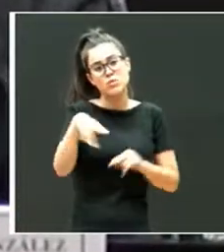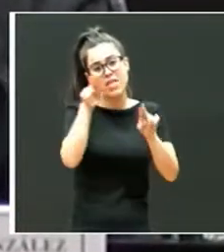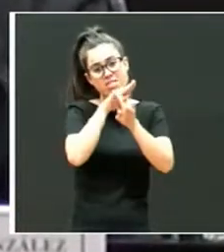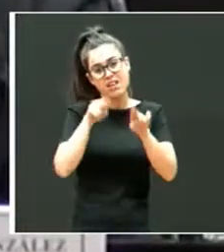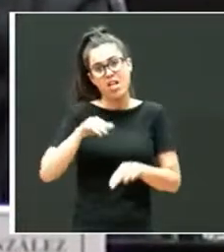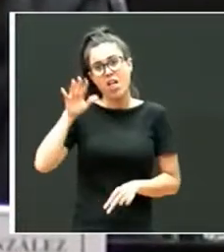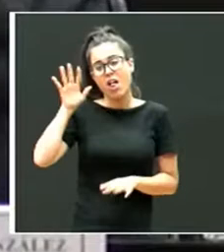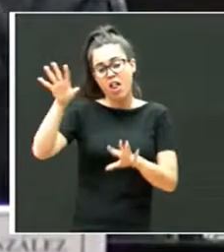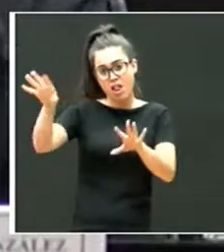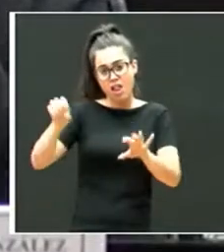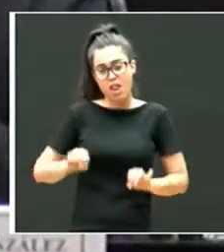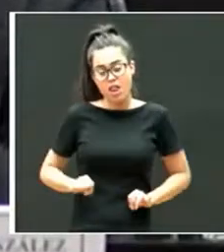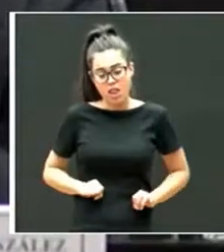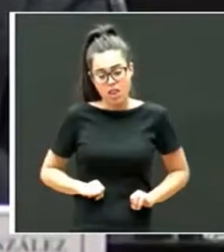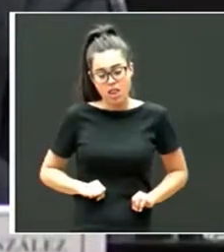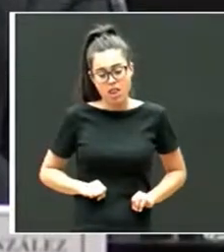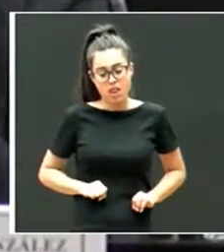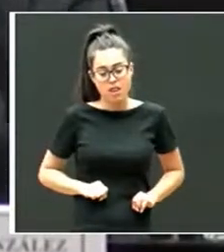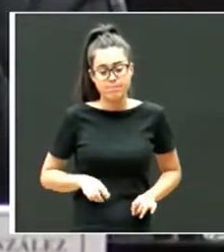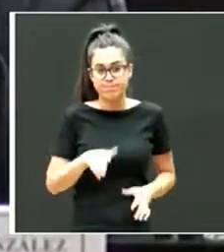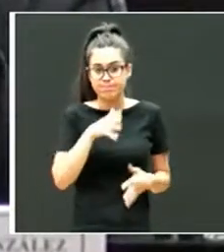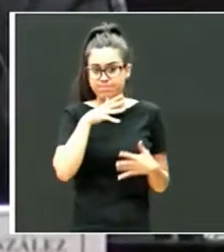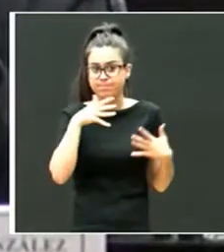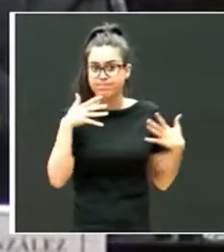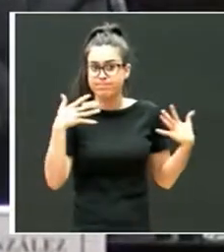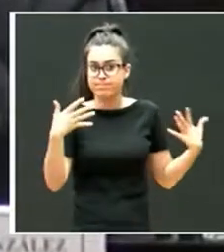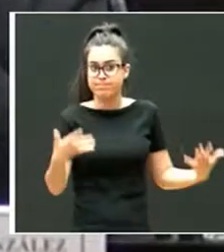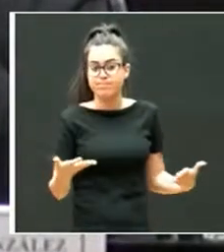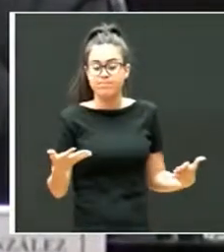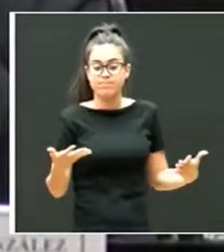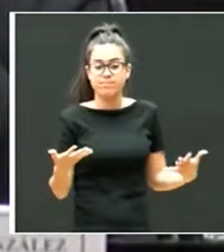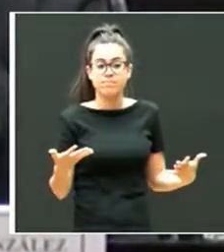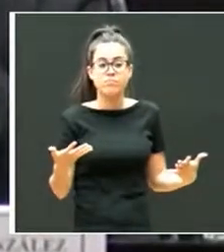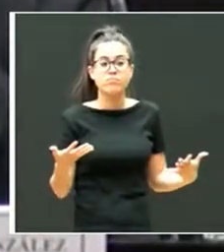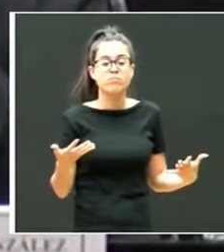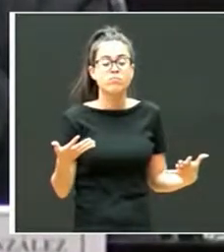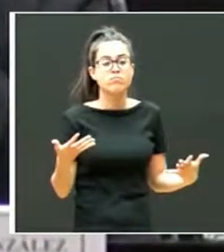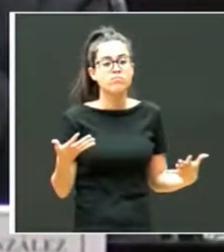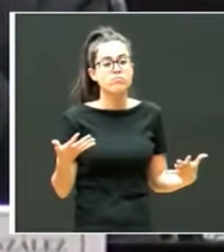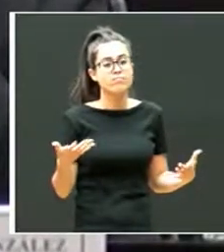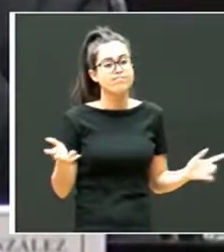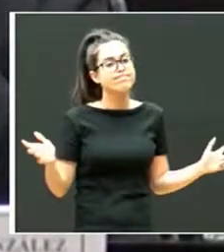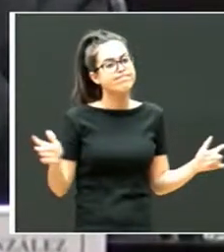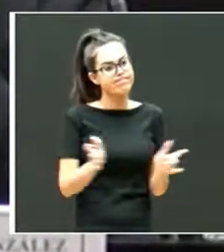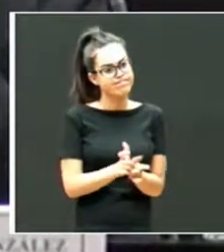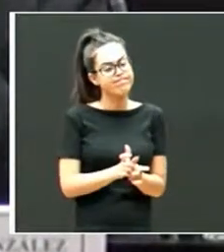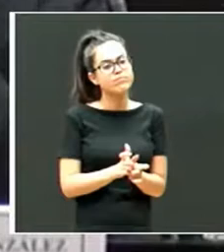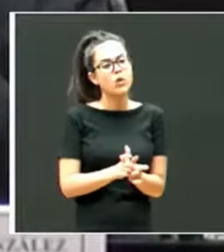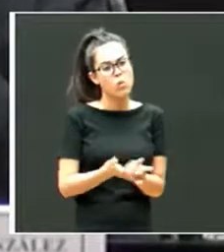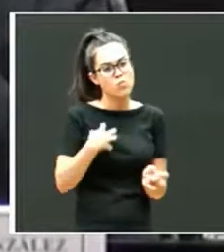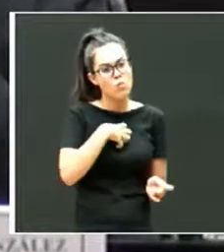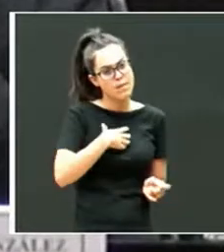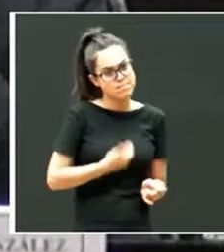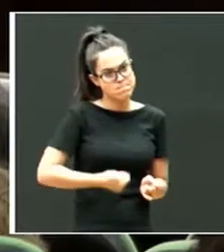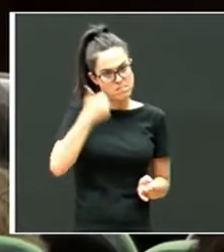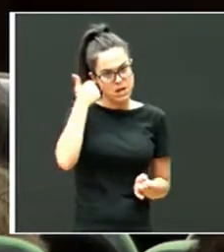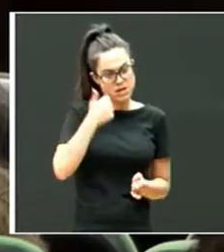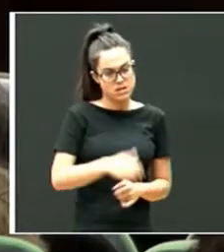a día de hoy, desde luego las posibilidades de adoptar internacionalmente son mucho menores y